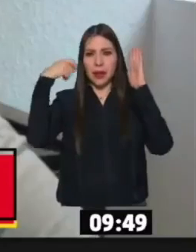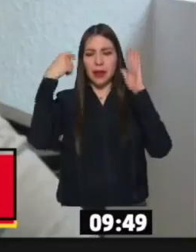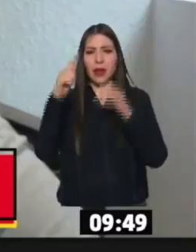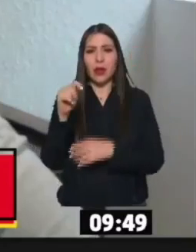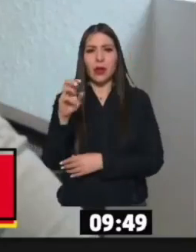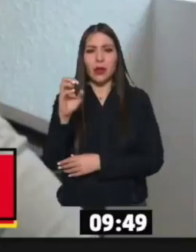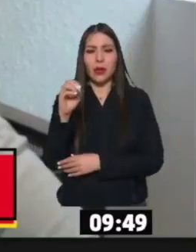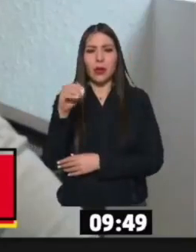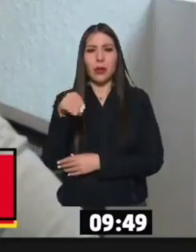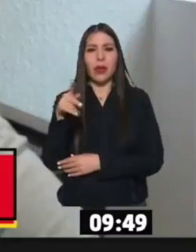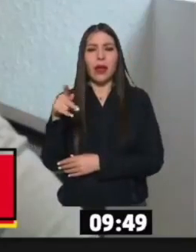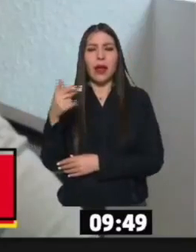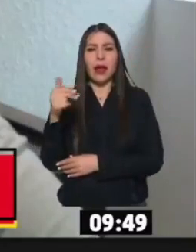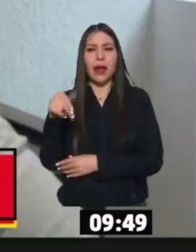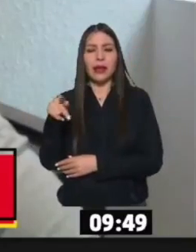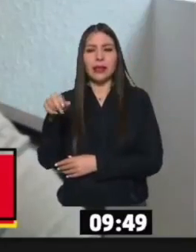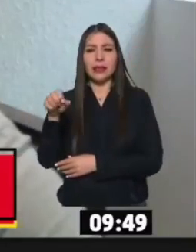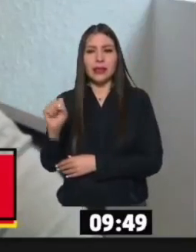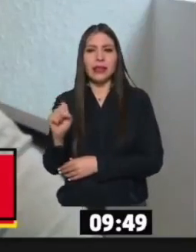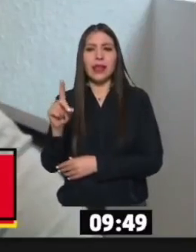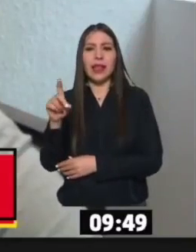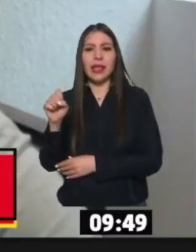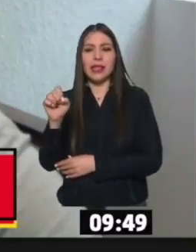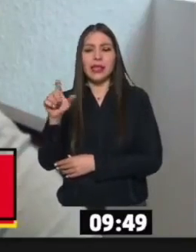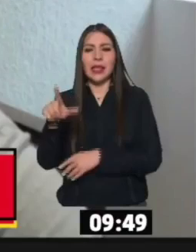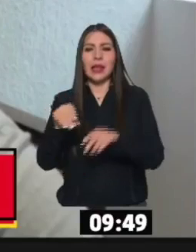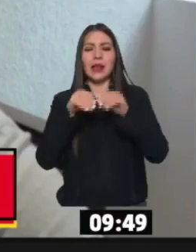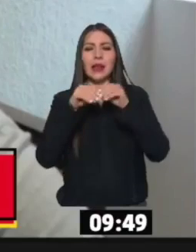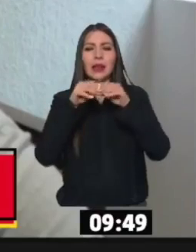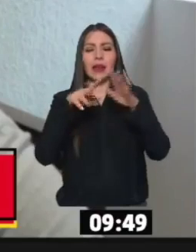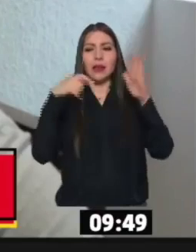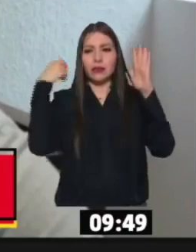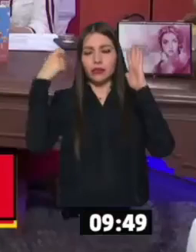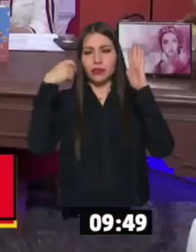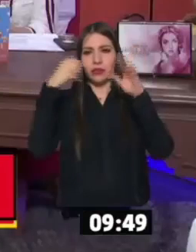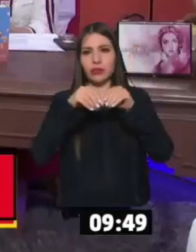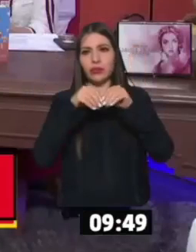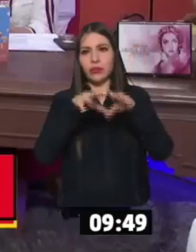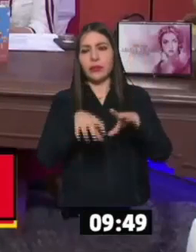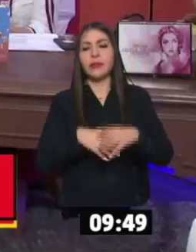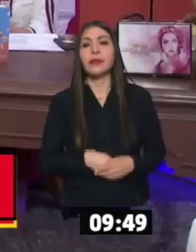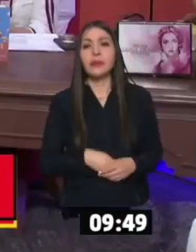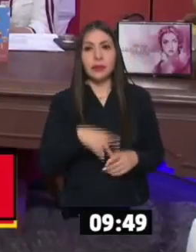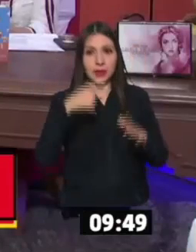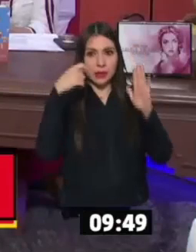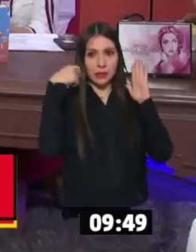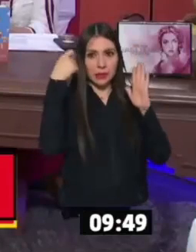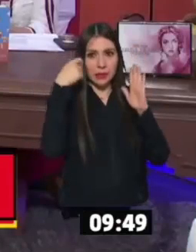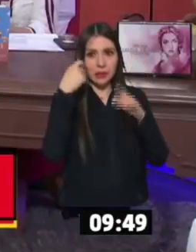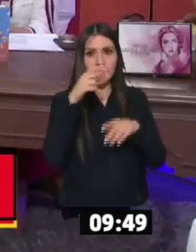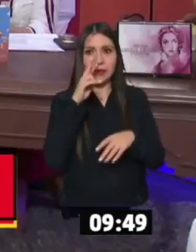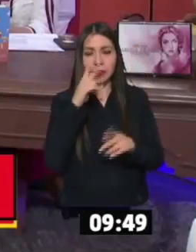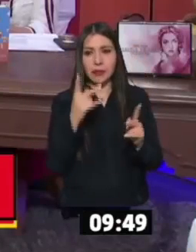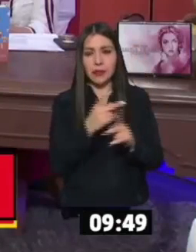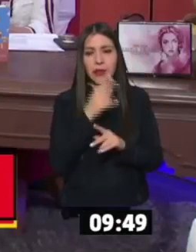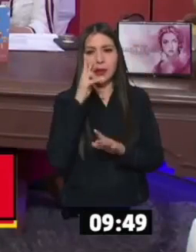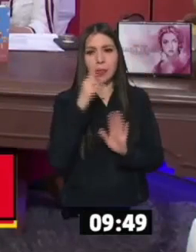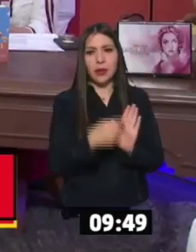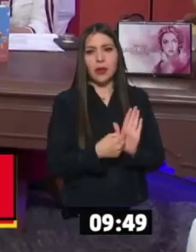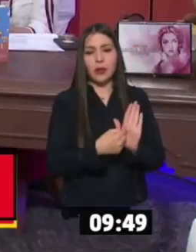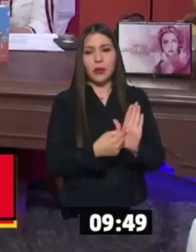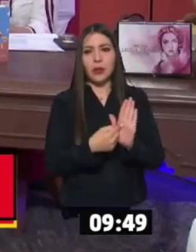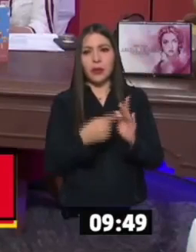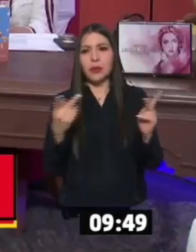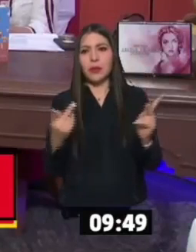Hanks y Denzel Washington. Fue todo un suceso la película. Sí. Porque físicamente se mostraba los estragos